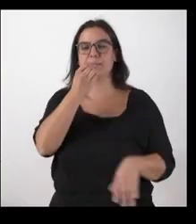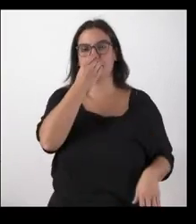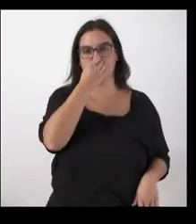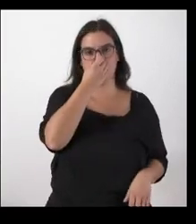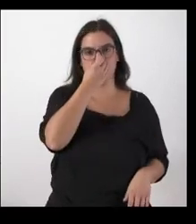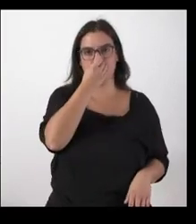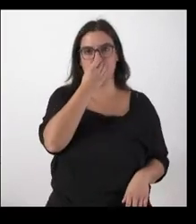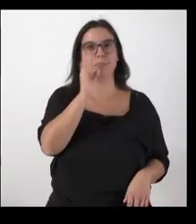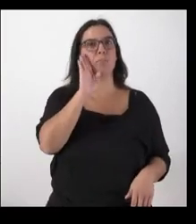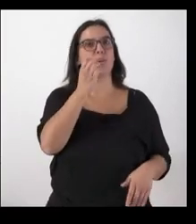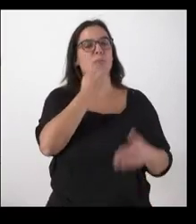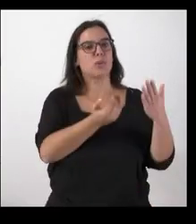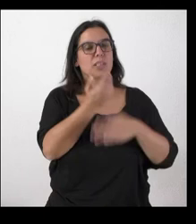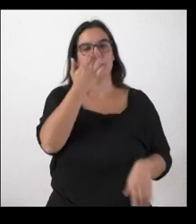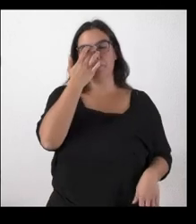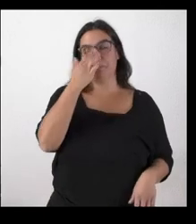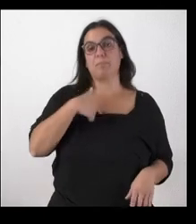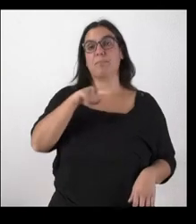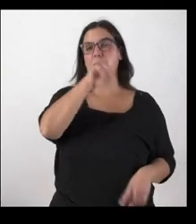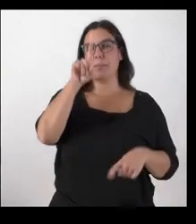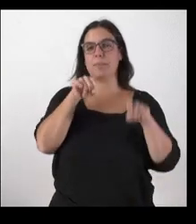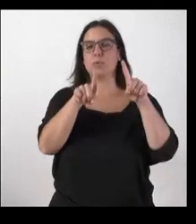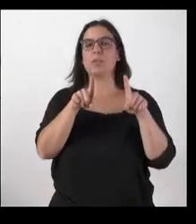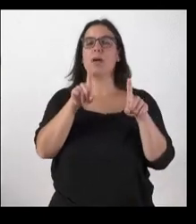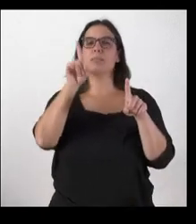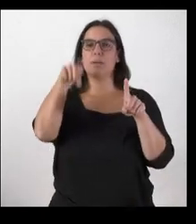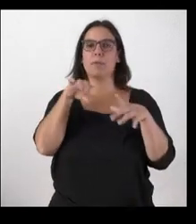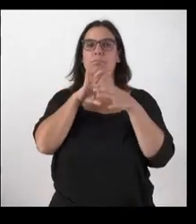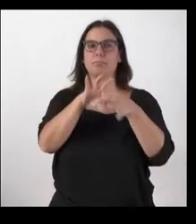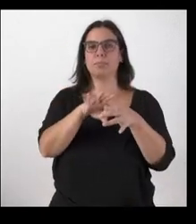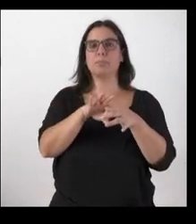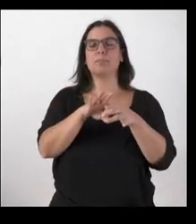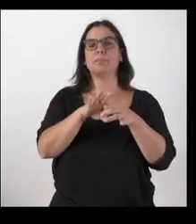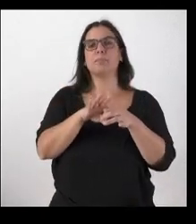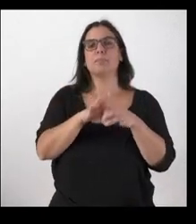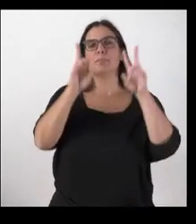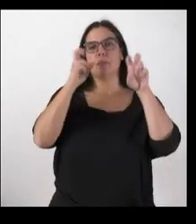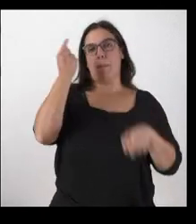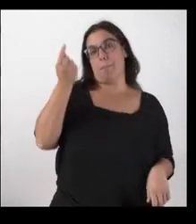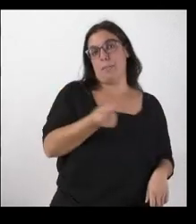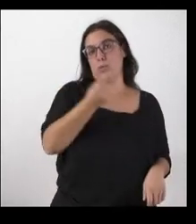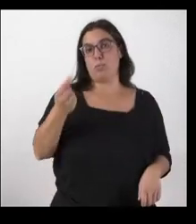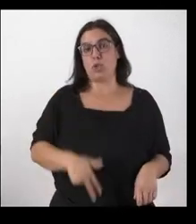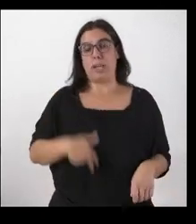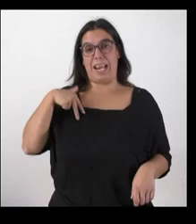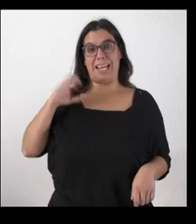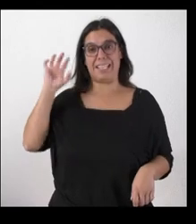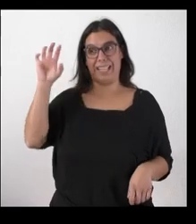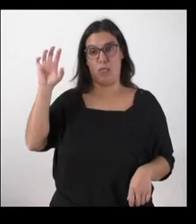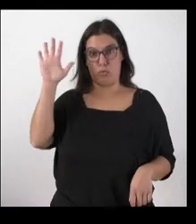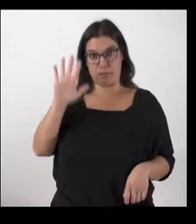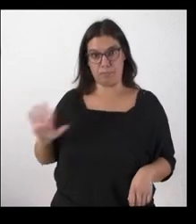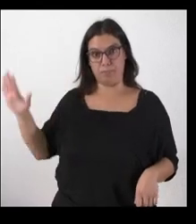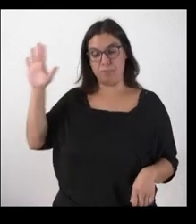hola buenos días mi pregunta iba también un poco enfocada al tema de los presupuestos generales del estado el